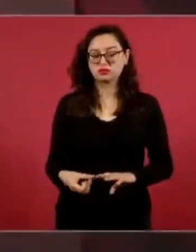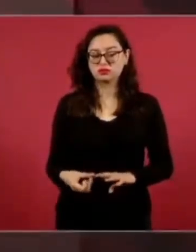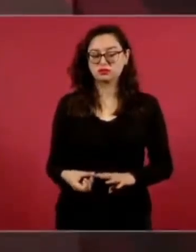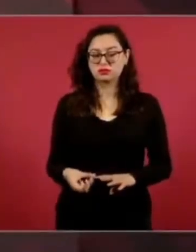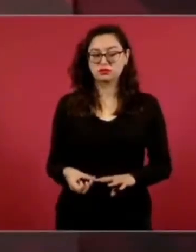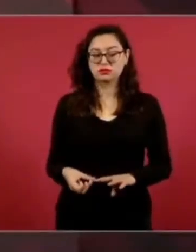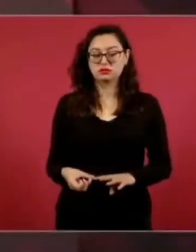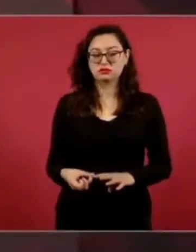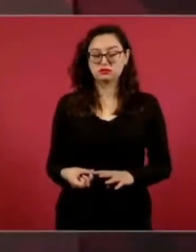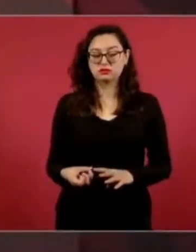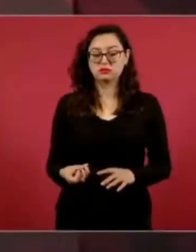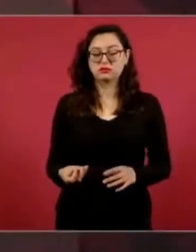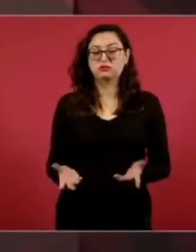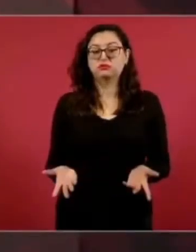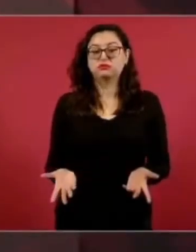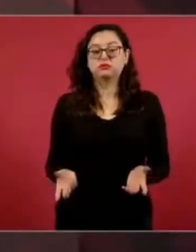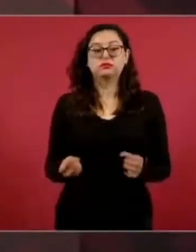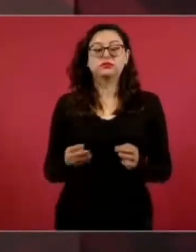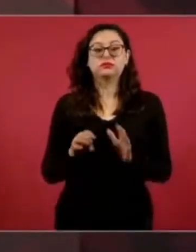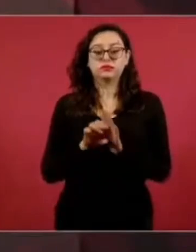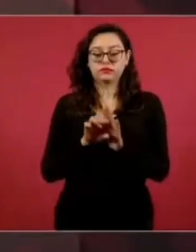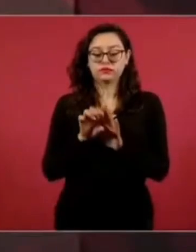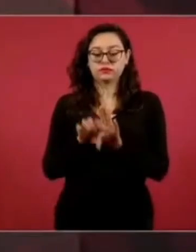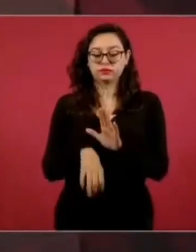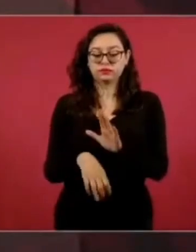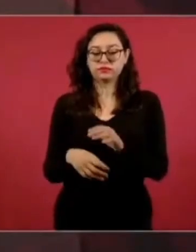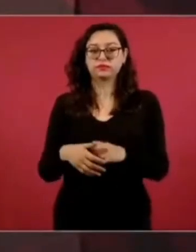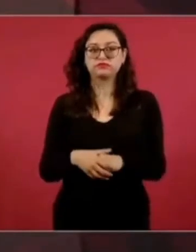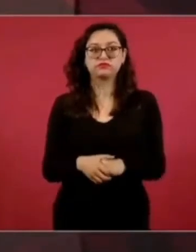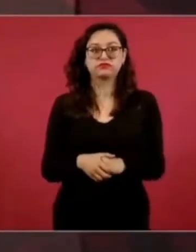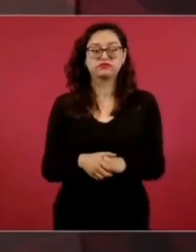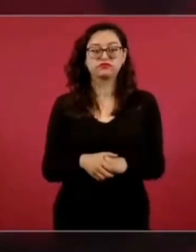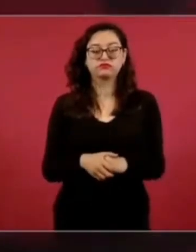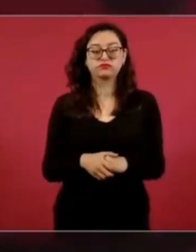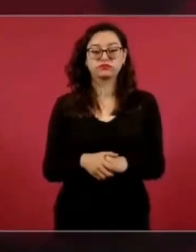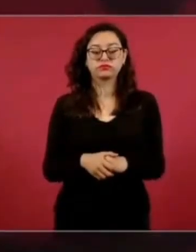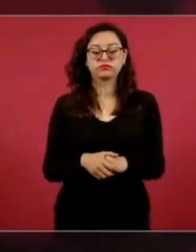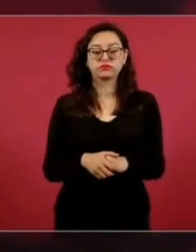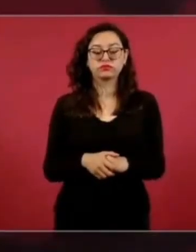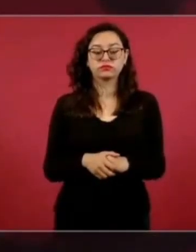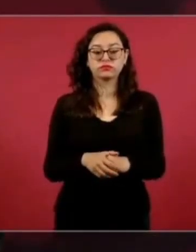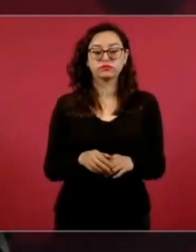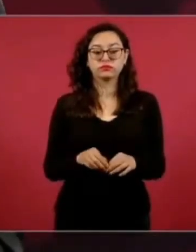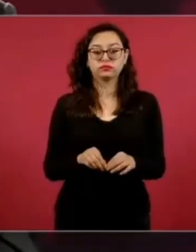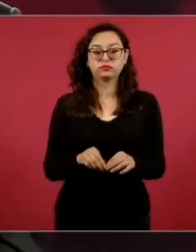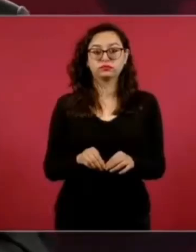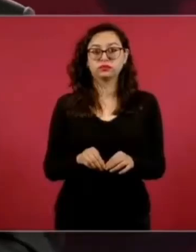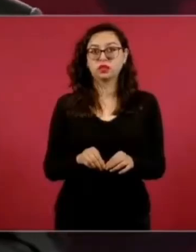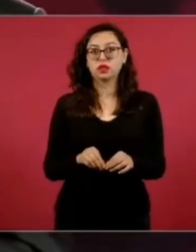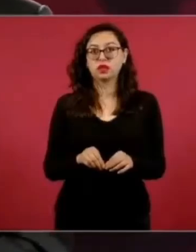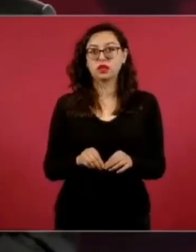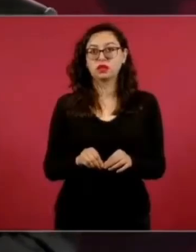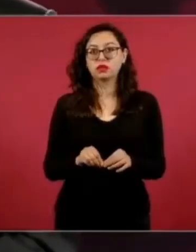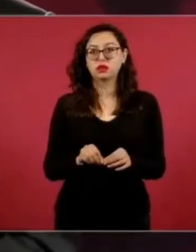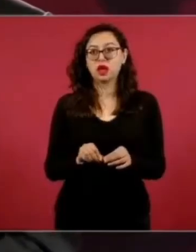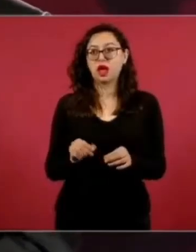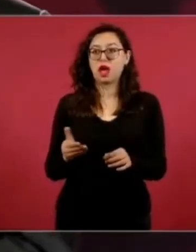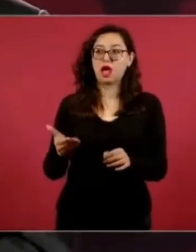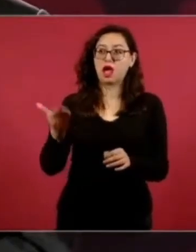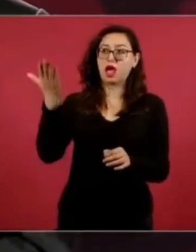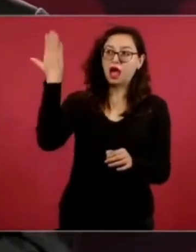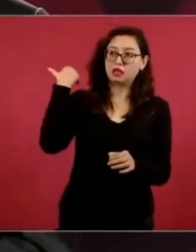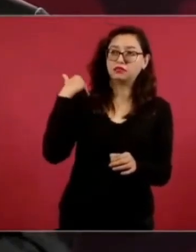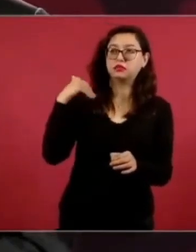cuando se hablaba de que no podían llegar campesinos, obreros,